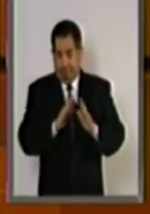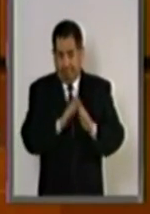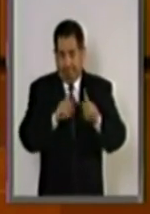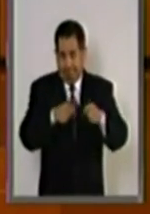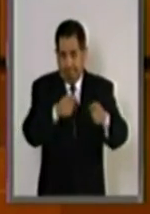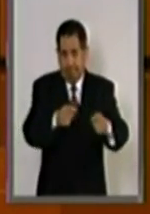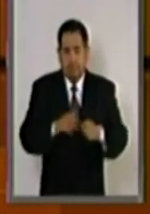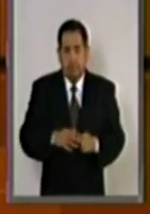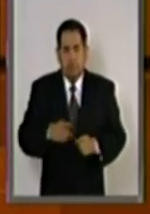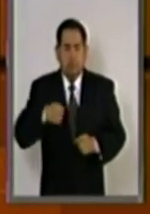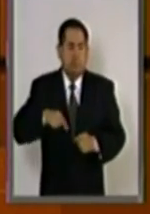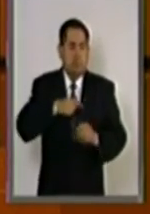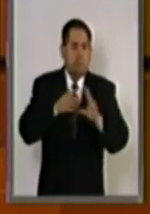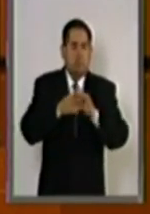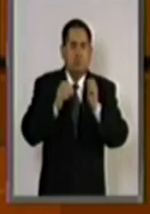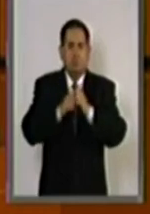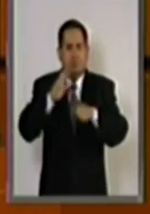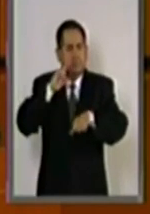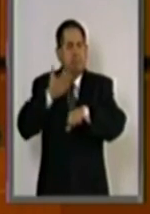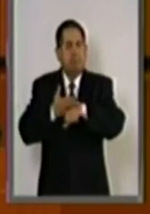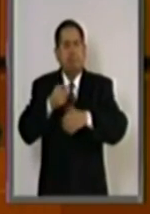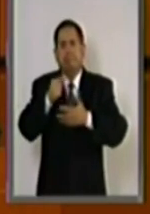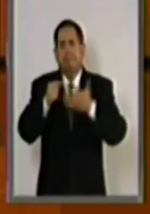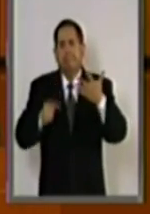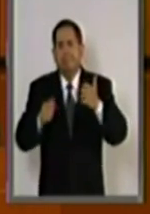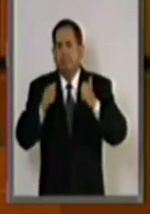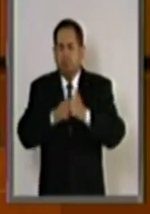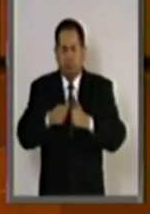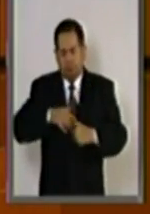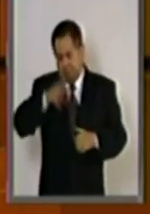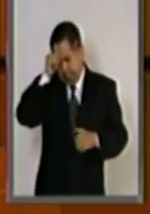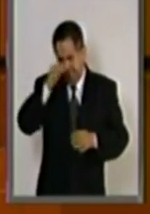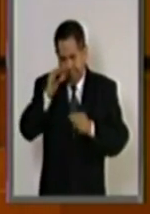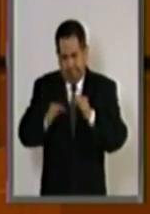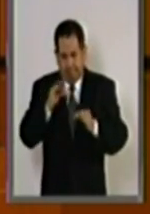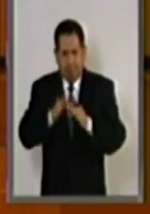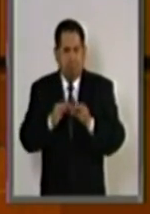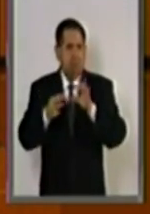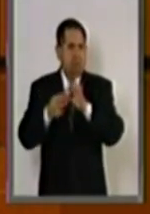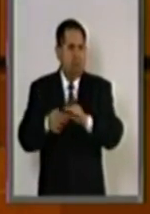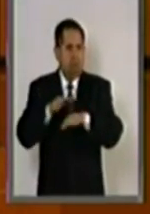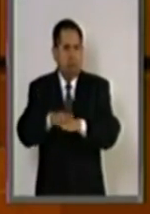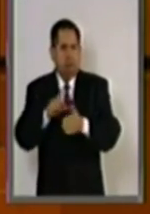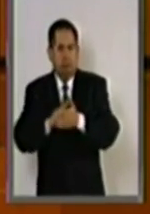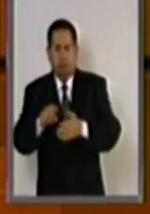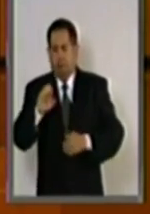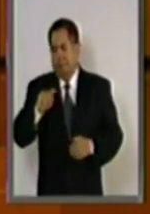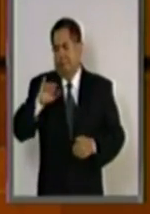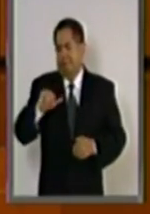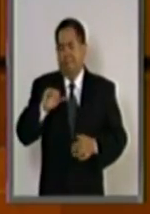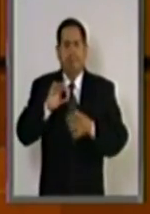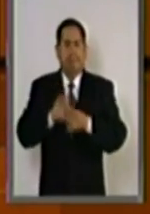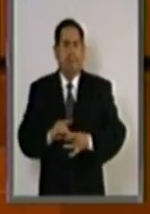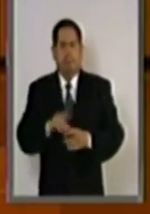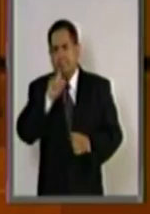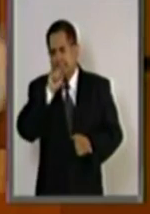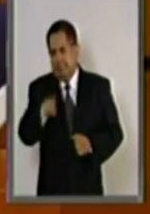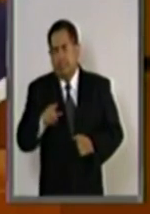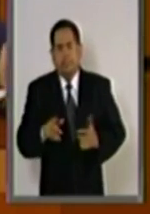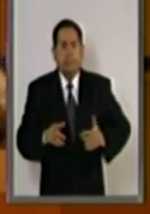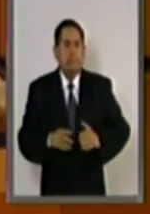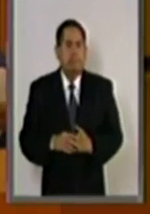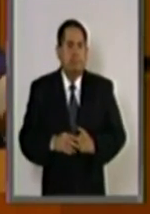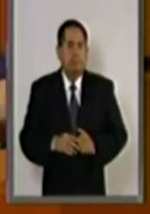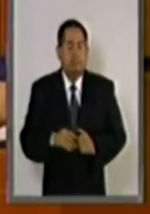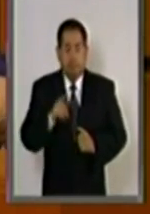nos conducimos con responsabilidad, congruencia, apego a derecho y ética, además de que